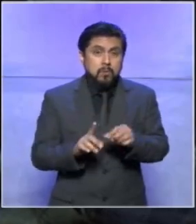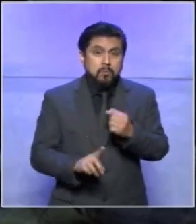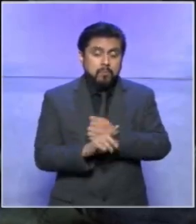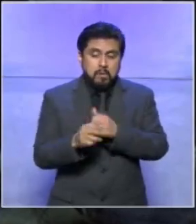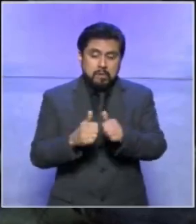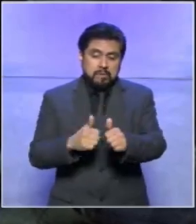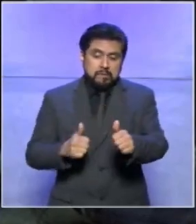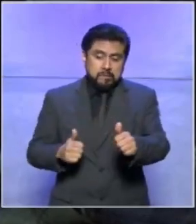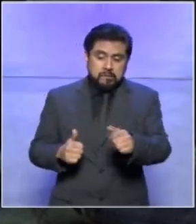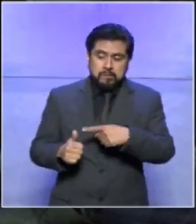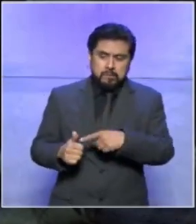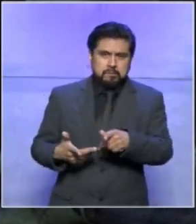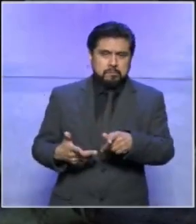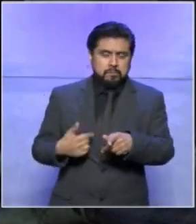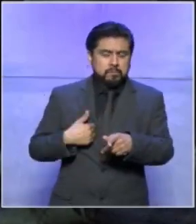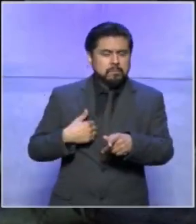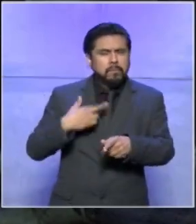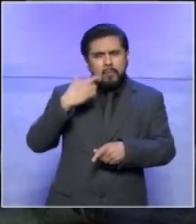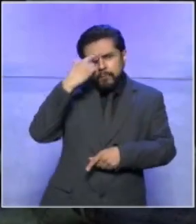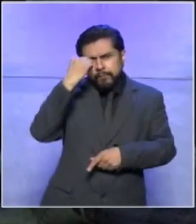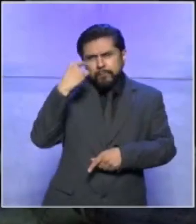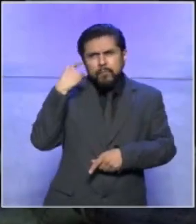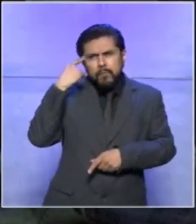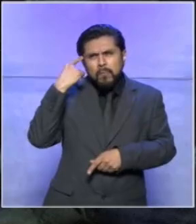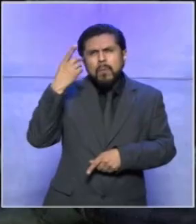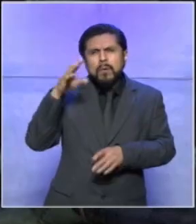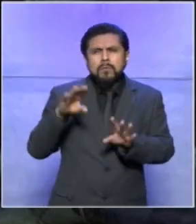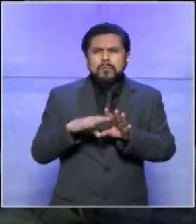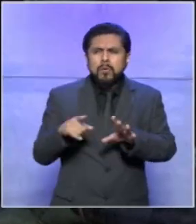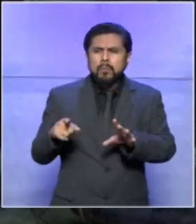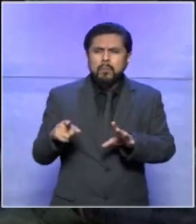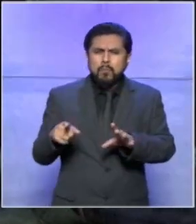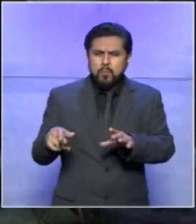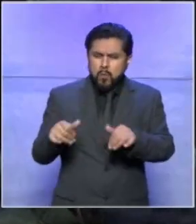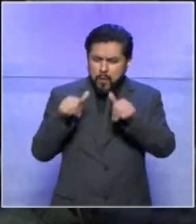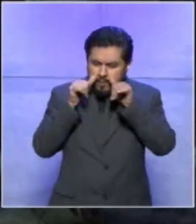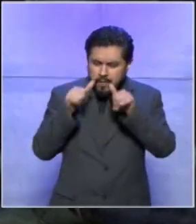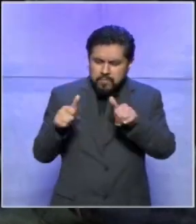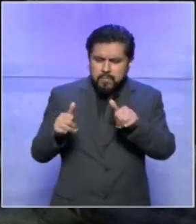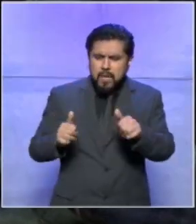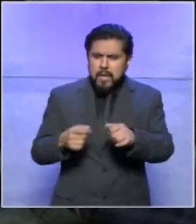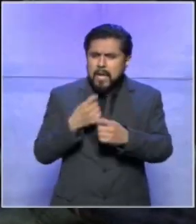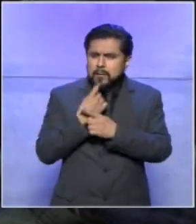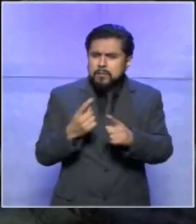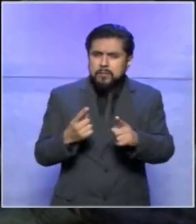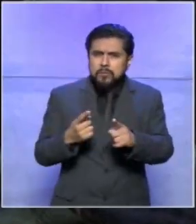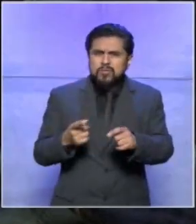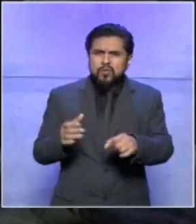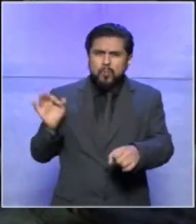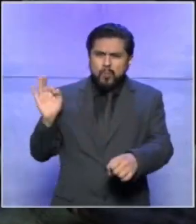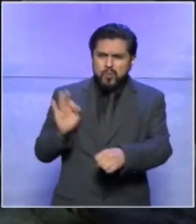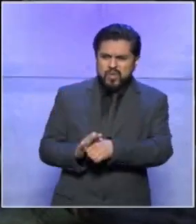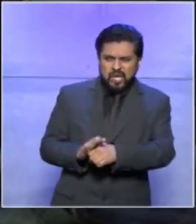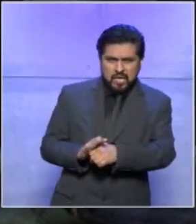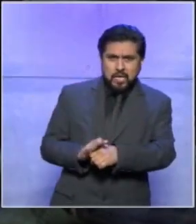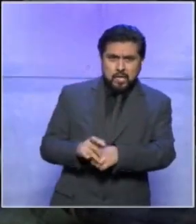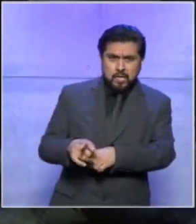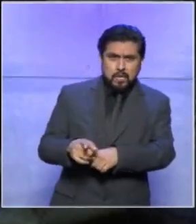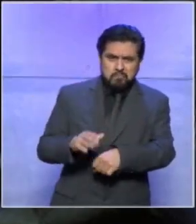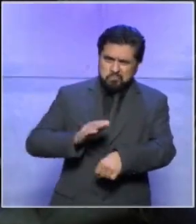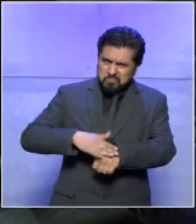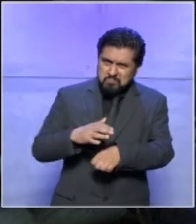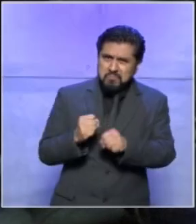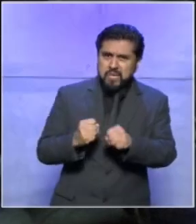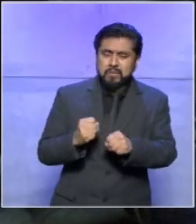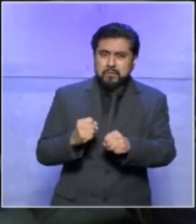vulnerabilidad entonces mi lógica sería darles como una protección o sea darles más